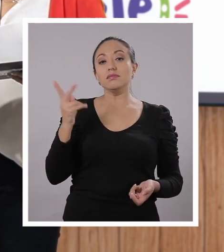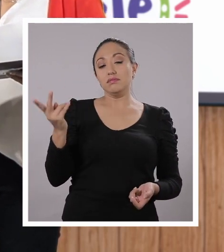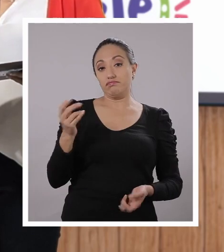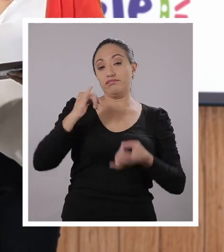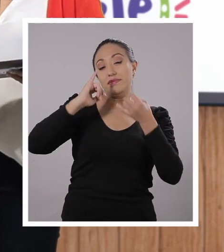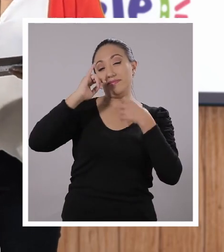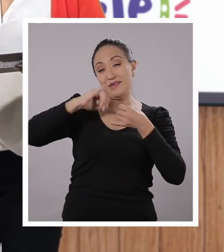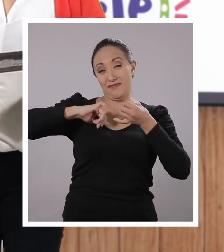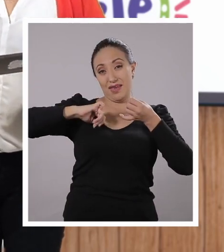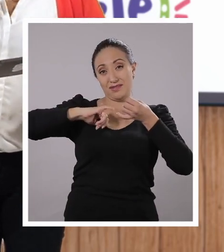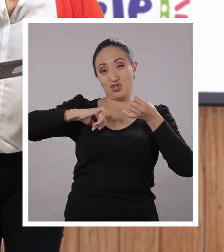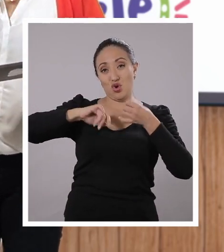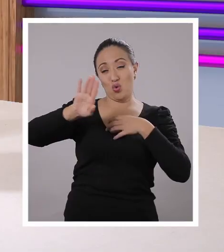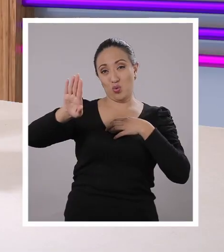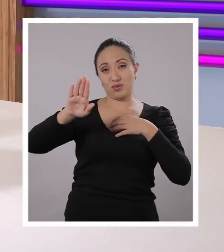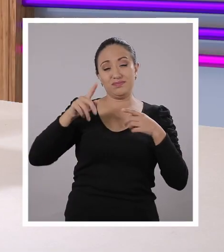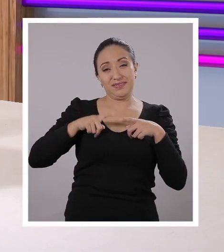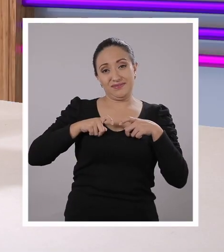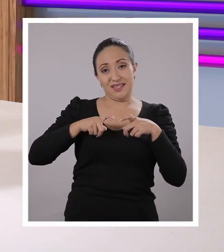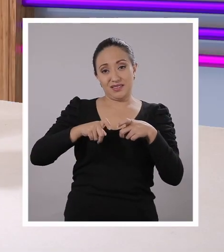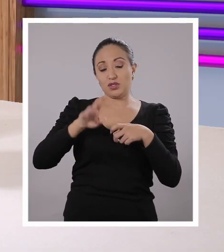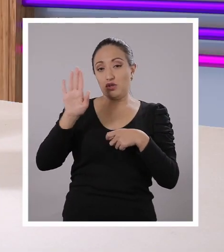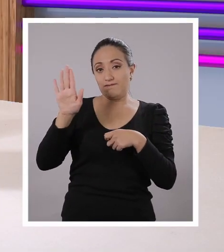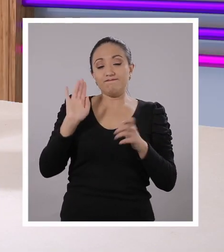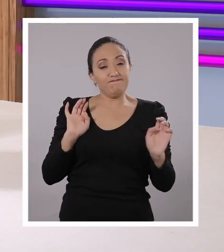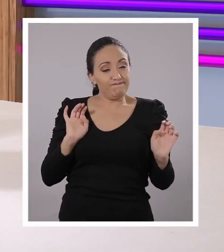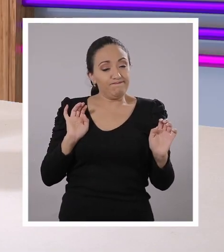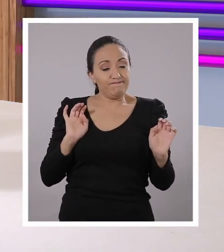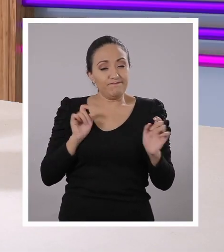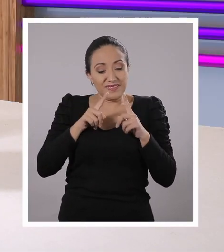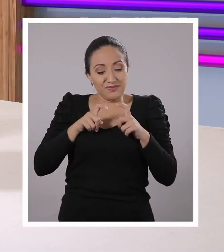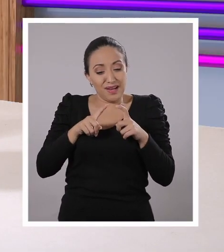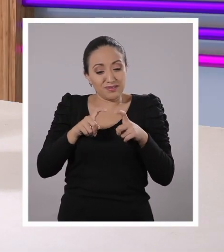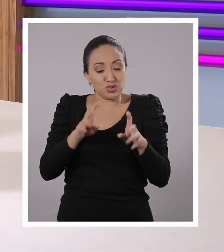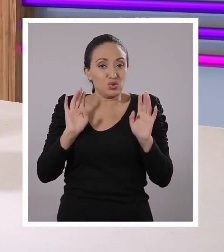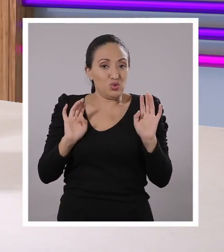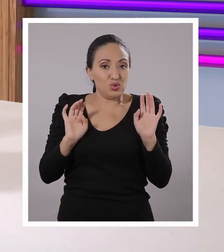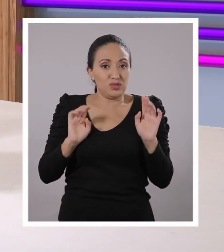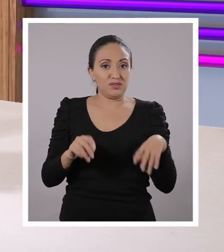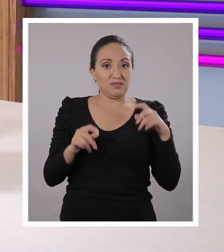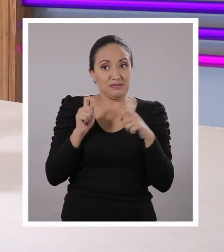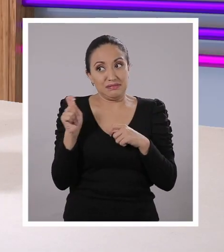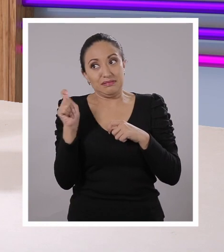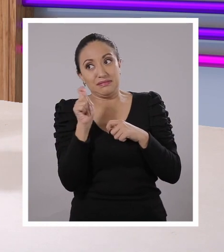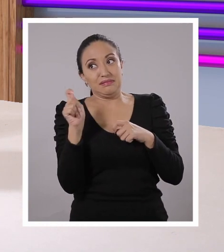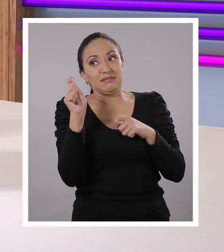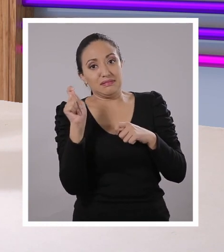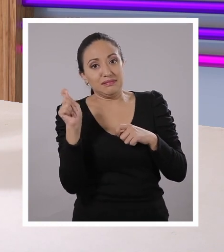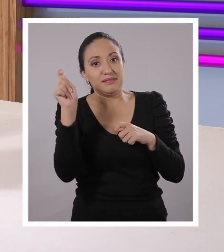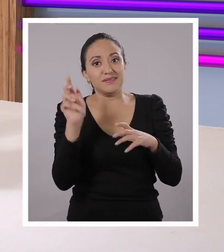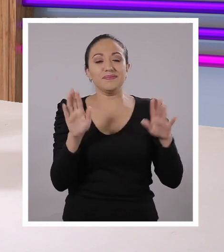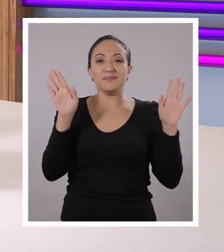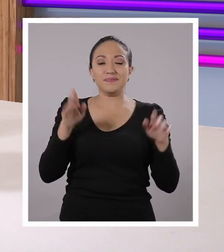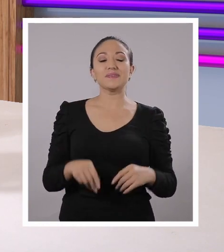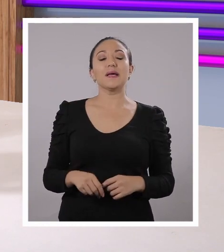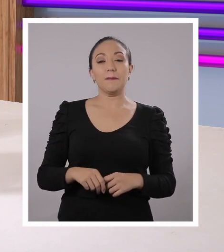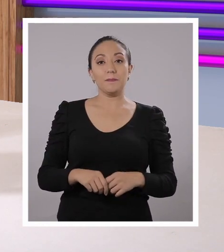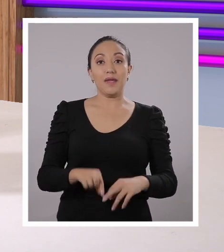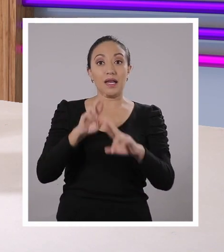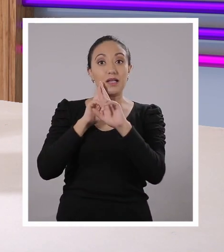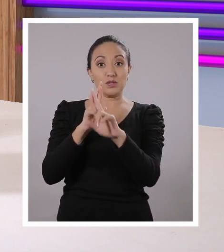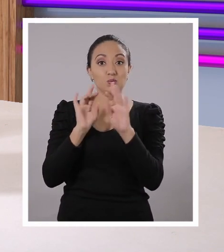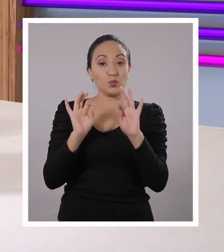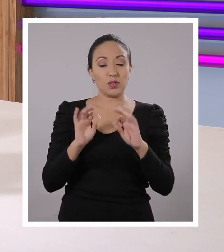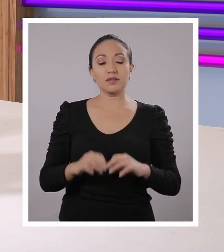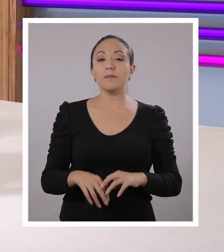Las infecciosas. Perfecto. Usted en casa ya lo encontró infecciosas. Muy bien, Sandy. La Gaby, cómo me va llevando a la respuesta correcta, ¿no?